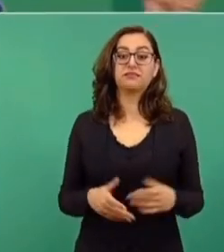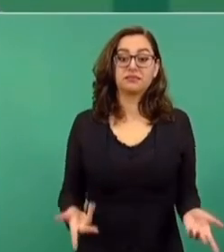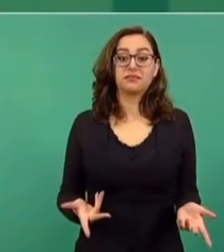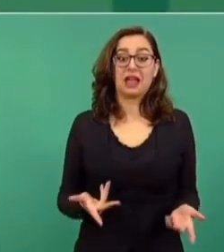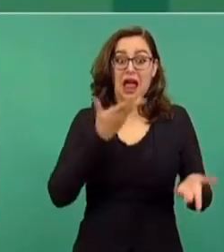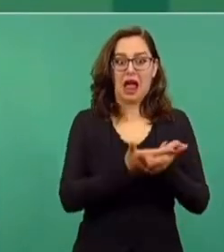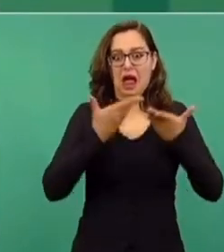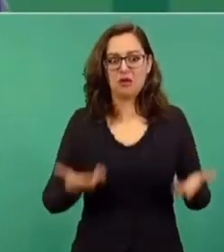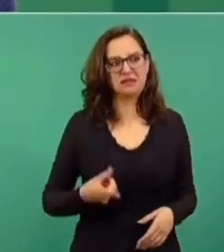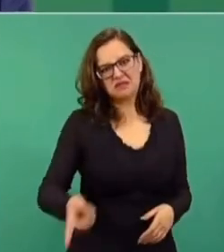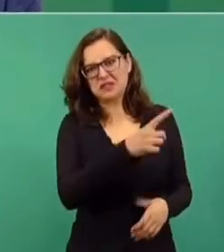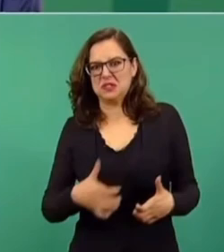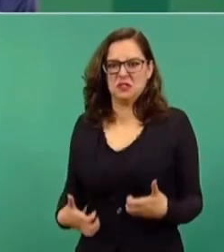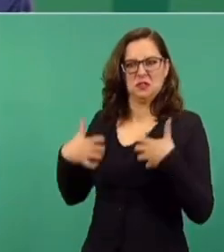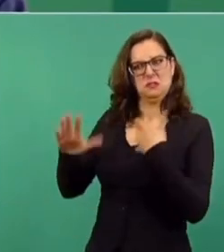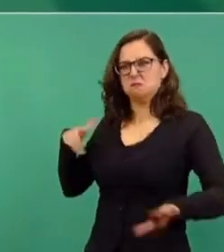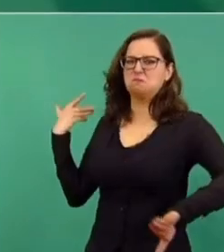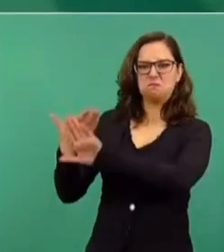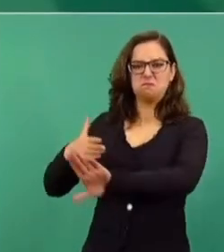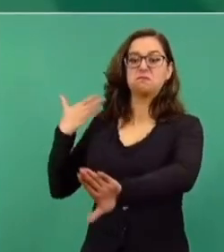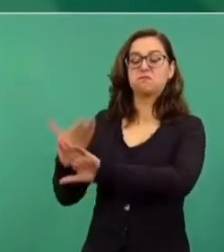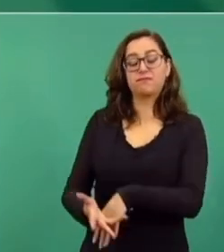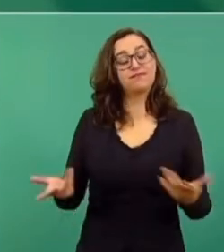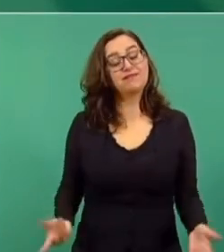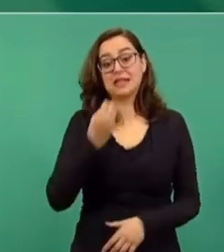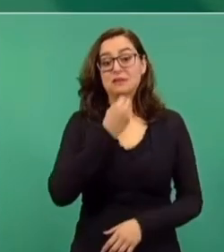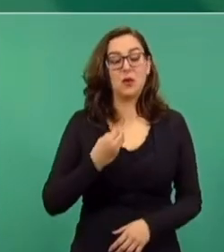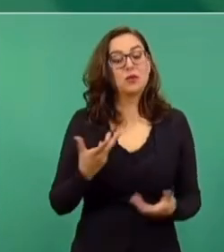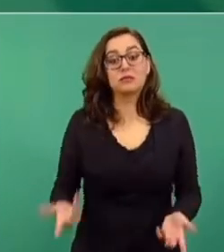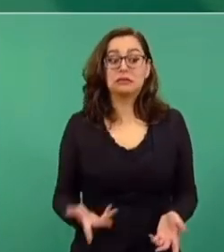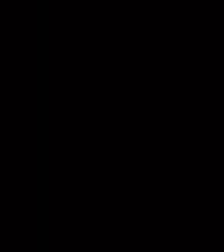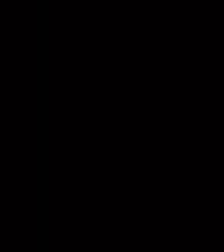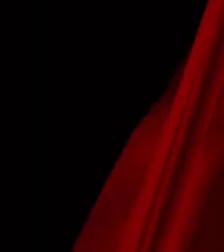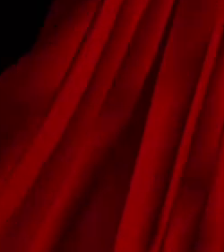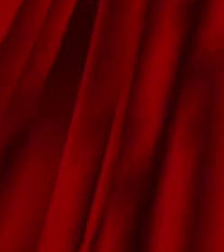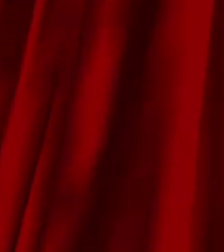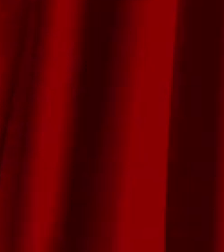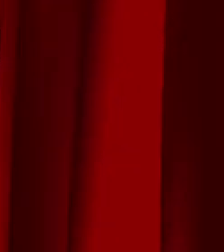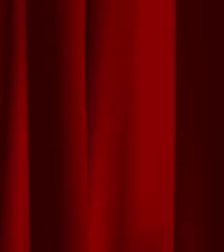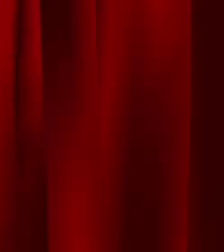Por eso están en contra y son apoyados por medios de comunicación, por intelectuales. Gracias. Gracias. Gracias. Gracias. Gracias. Gracias. Gracias.